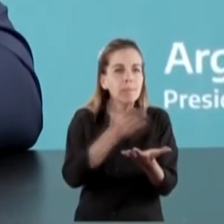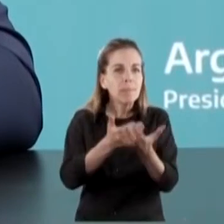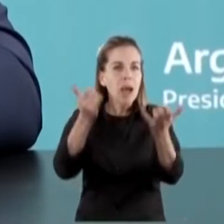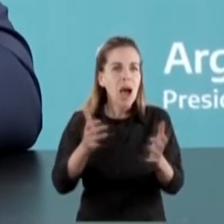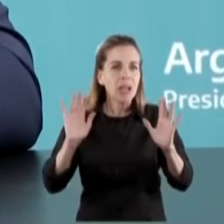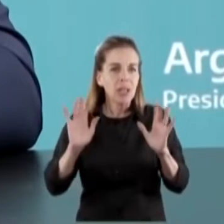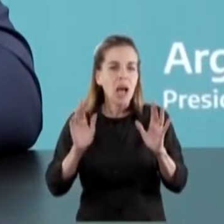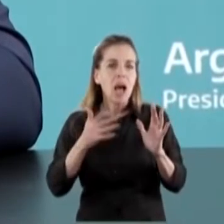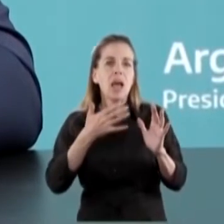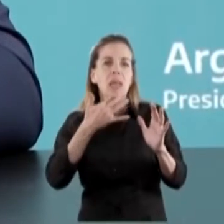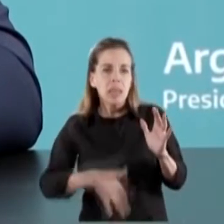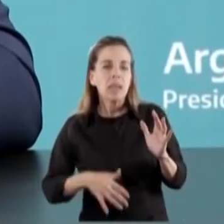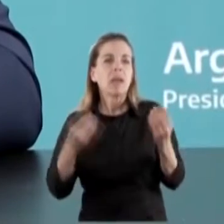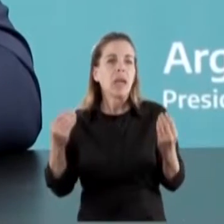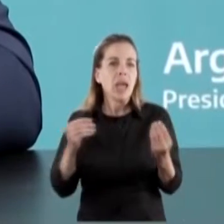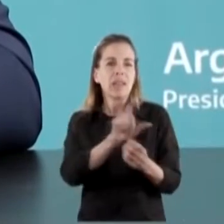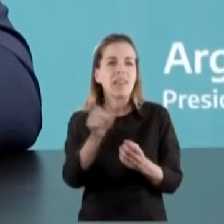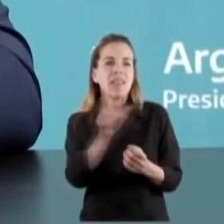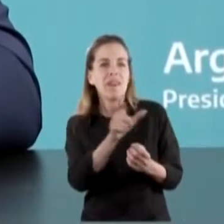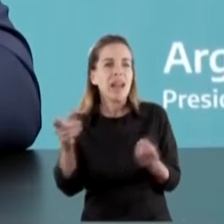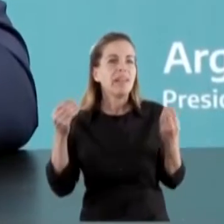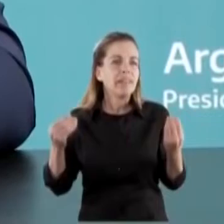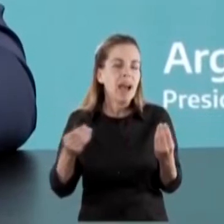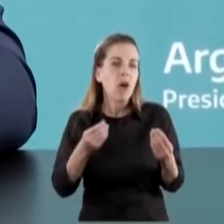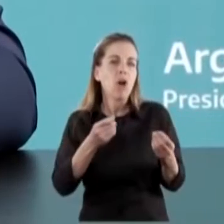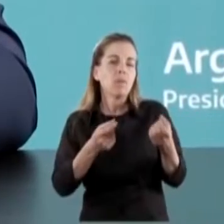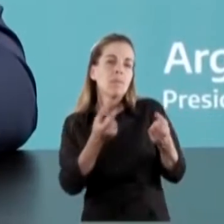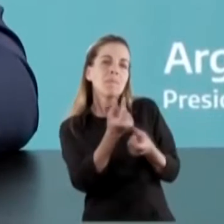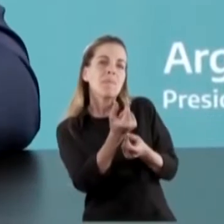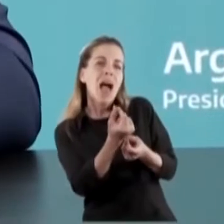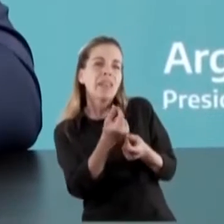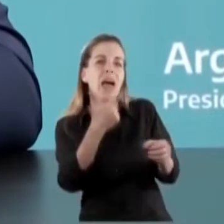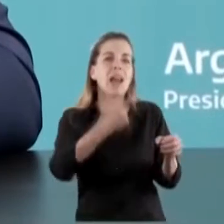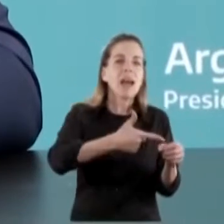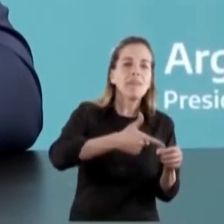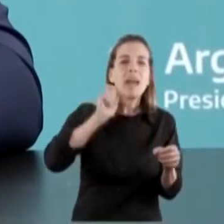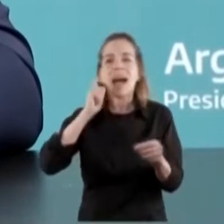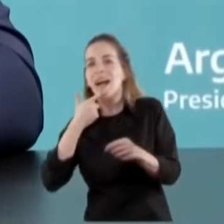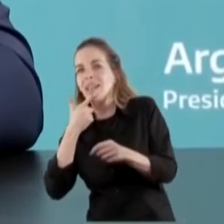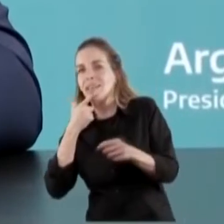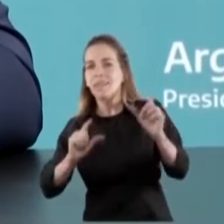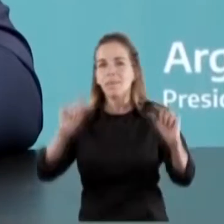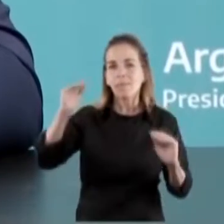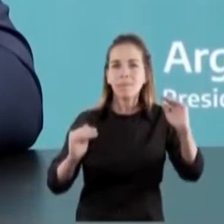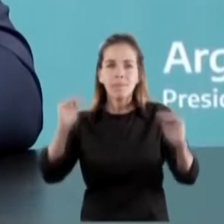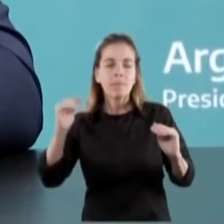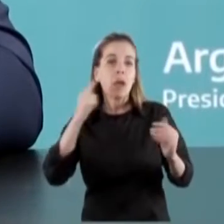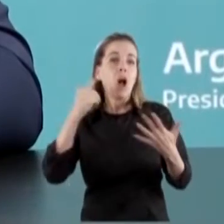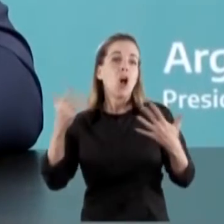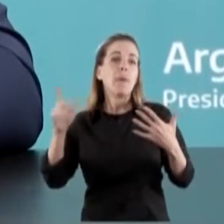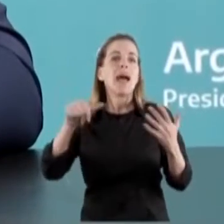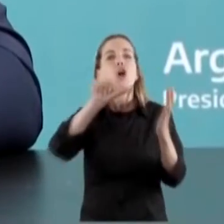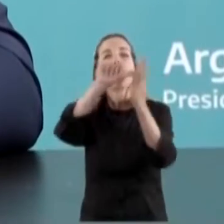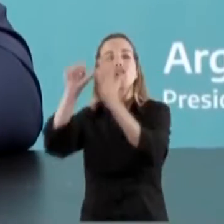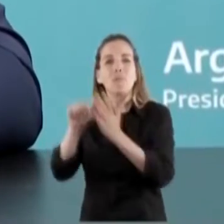en cuanto a los valores que tiene hoy el combustible y solo hay que comparar con países vecinos.